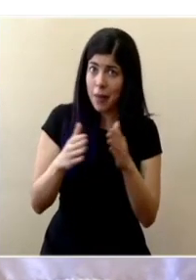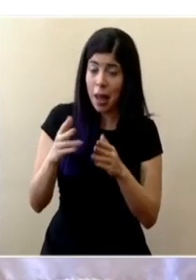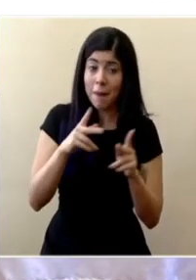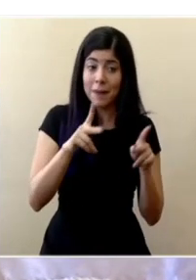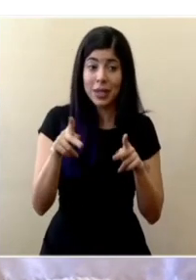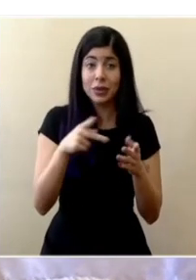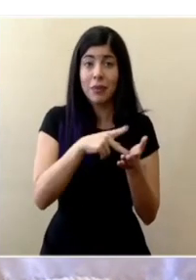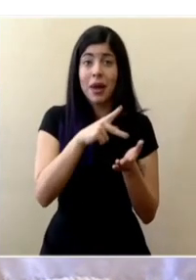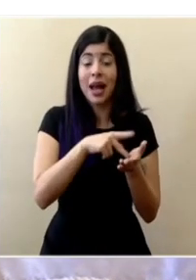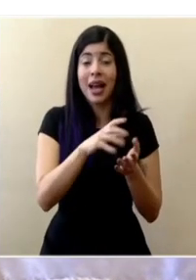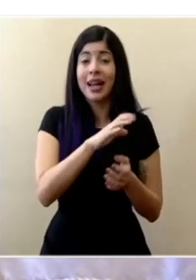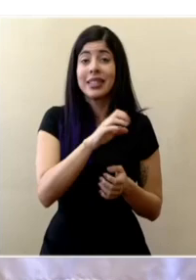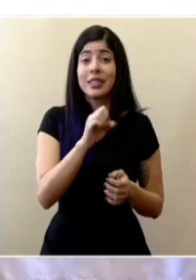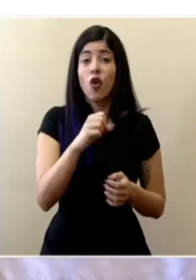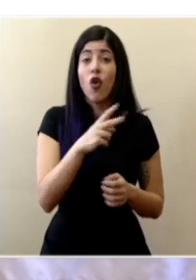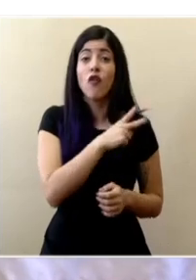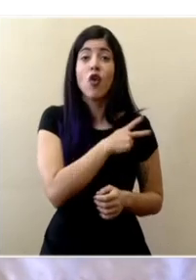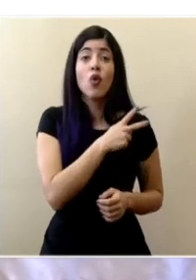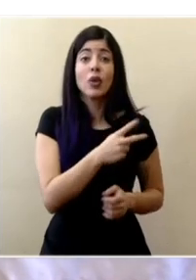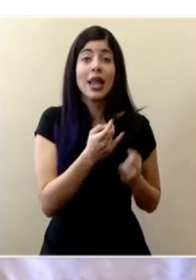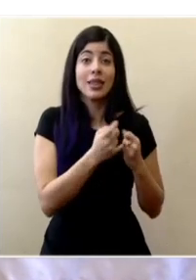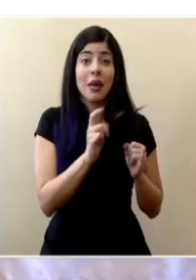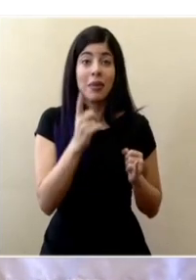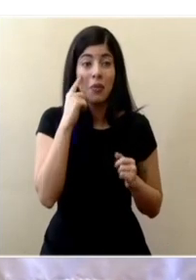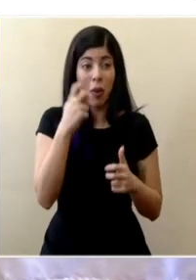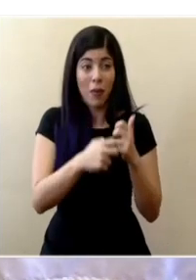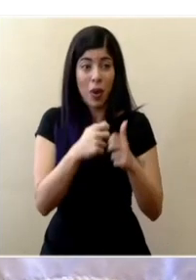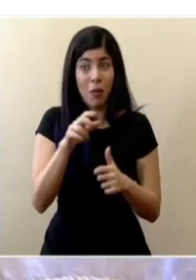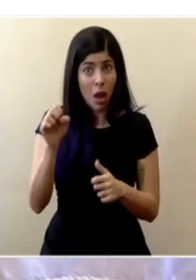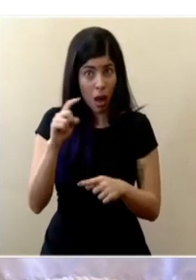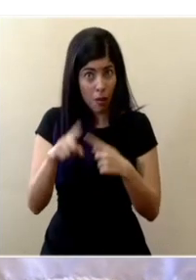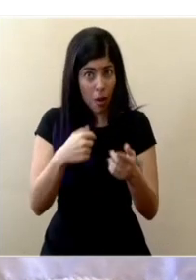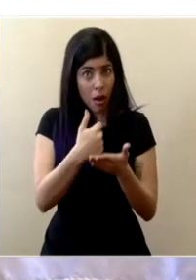pagan seguro voluntario e independiente debido a la crisis que se viene?